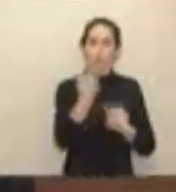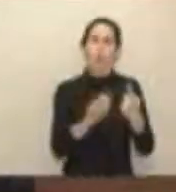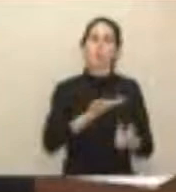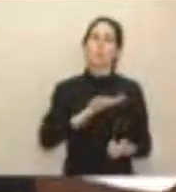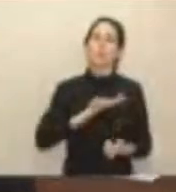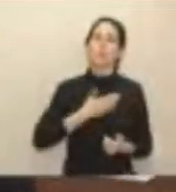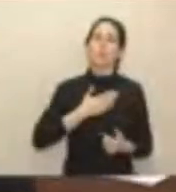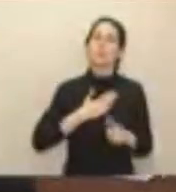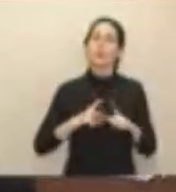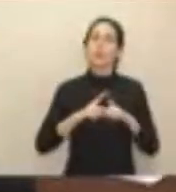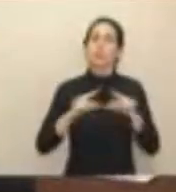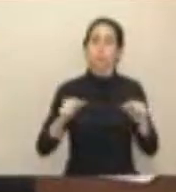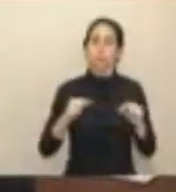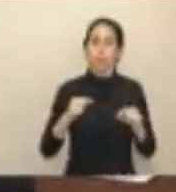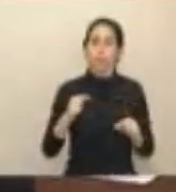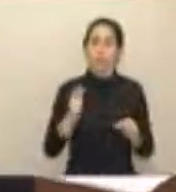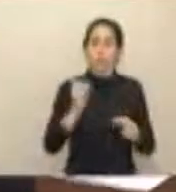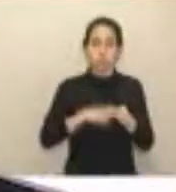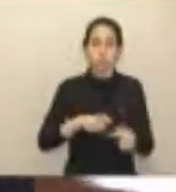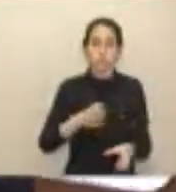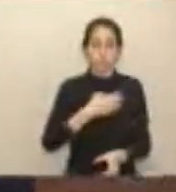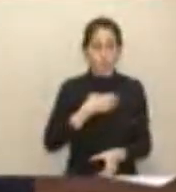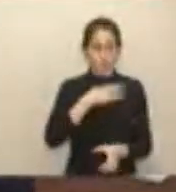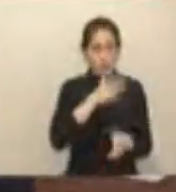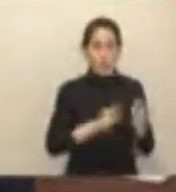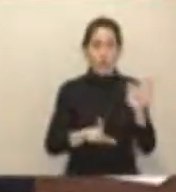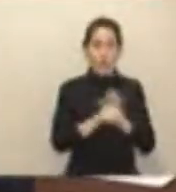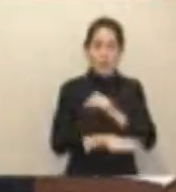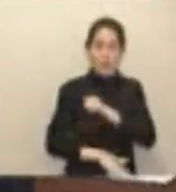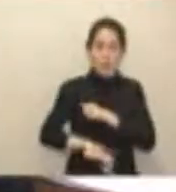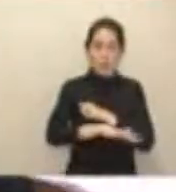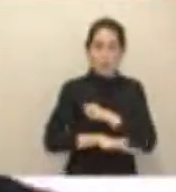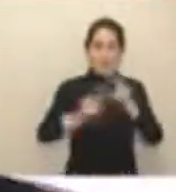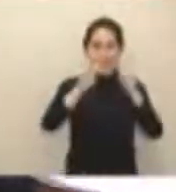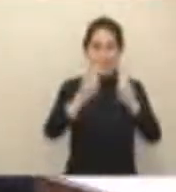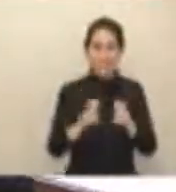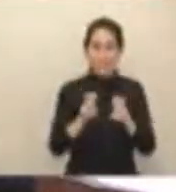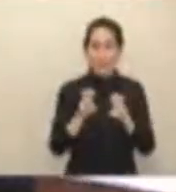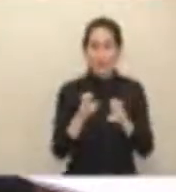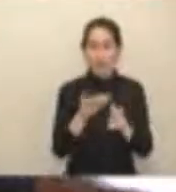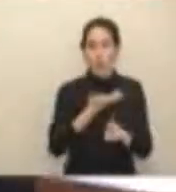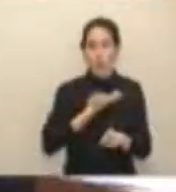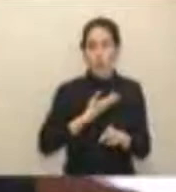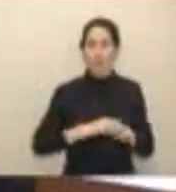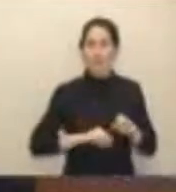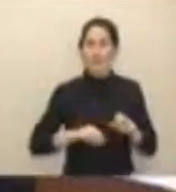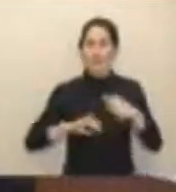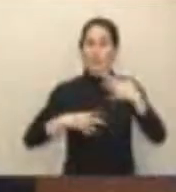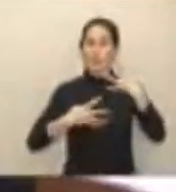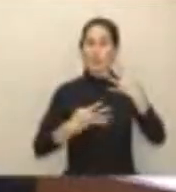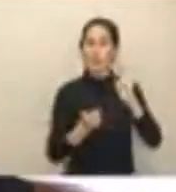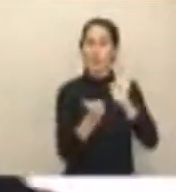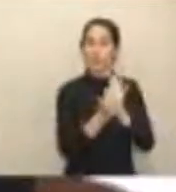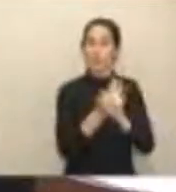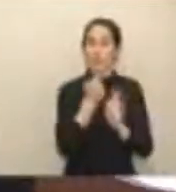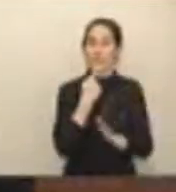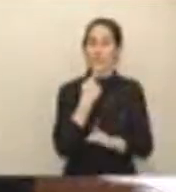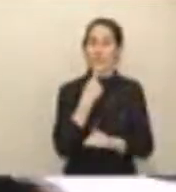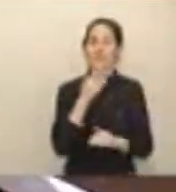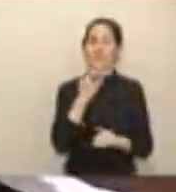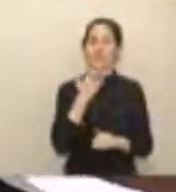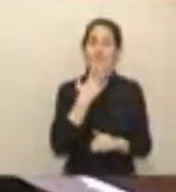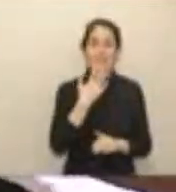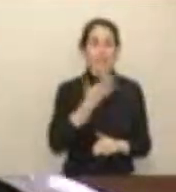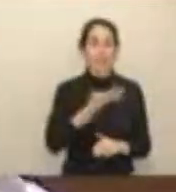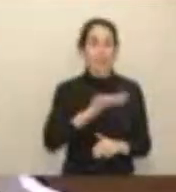asturianos que ni siquiera pueden hacerlo. Por la ley de bases de régimen local, en su disposición novena, como usted sabe muy bien, los que están sometidos,